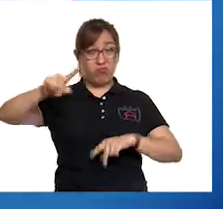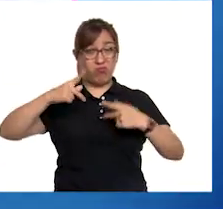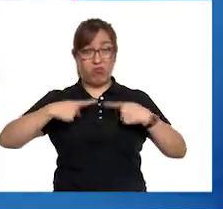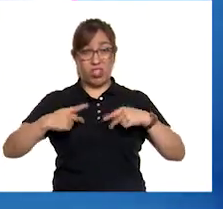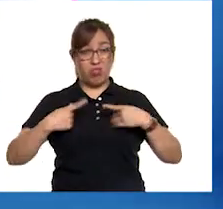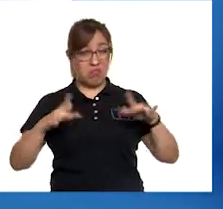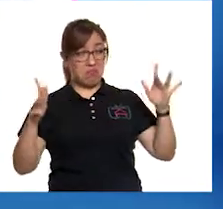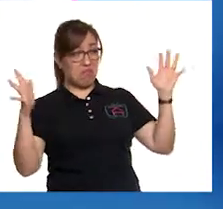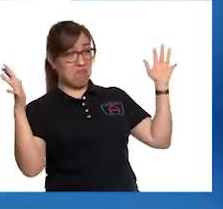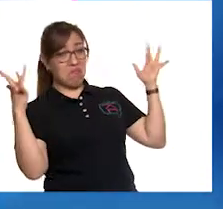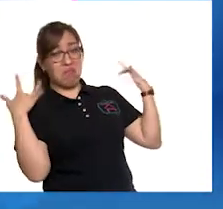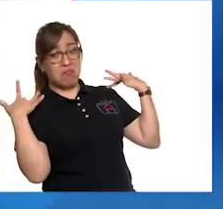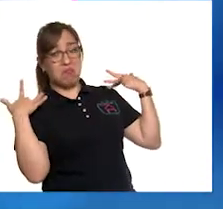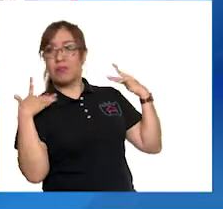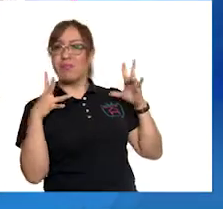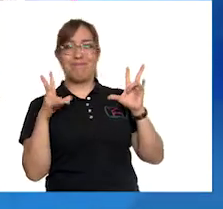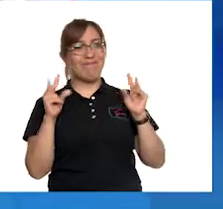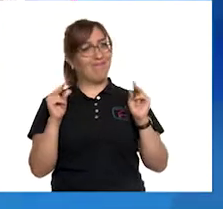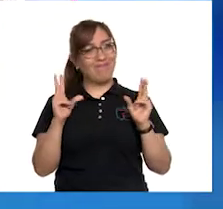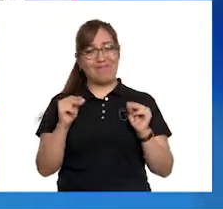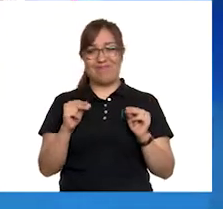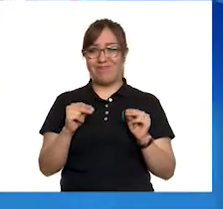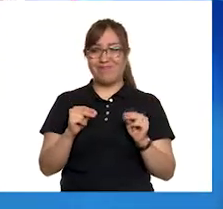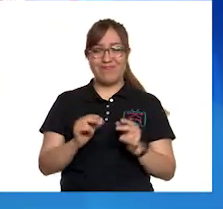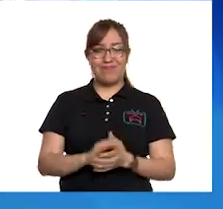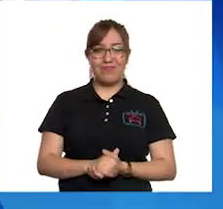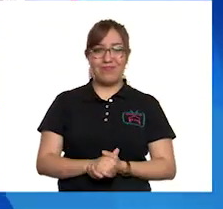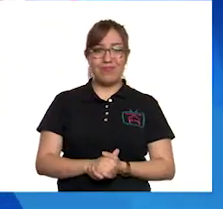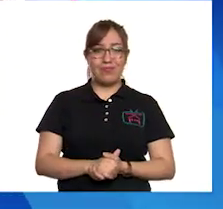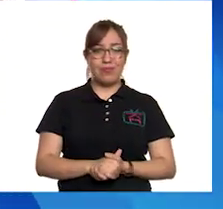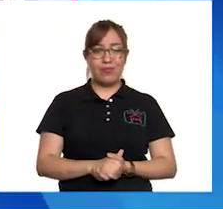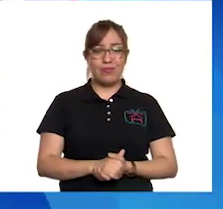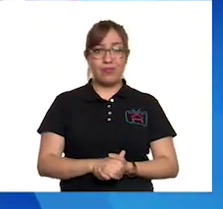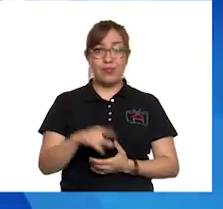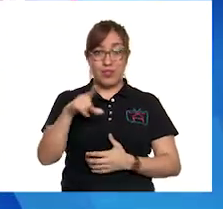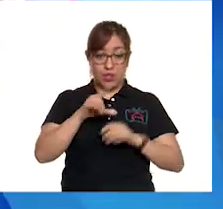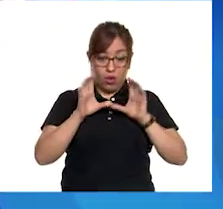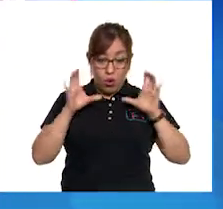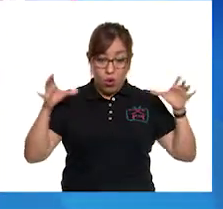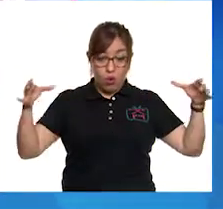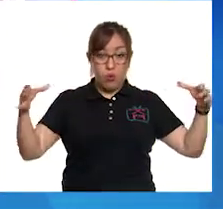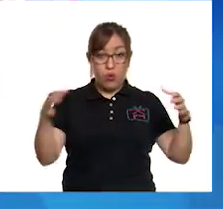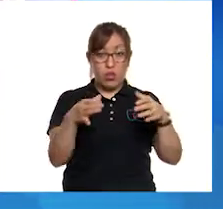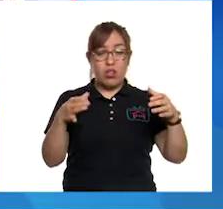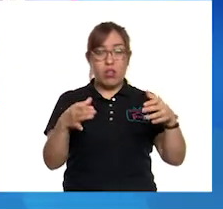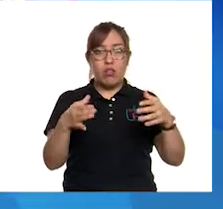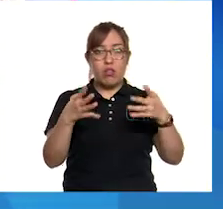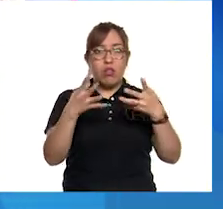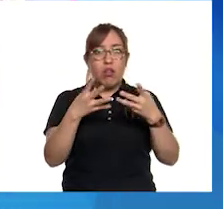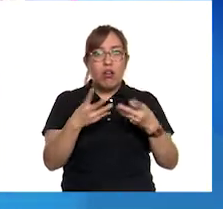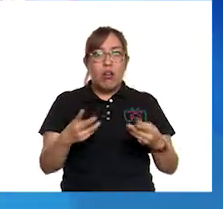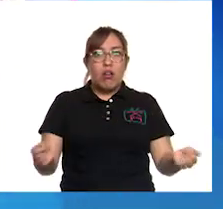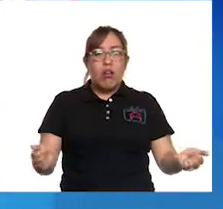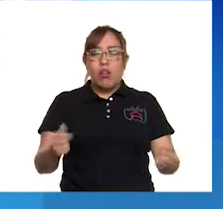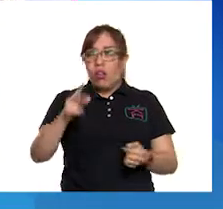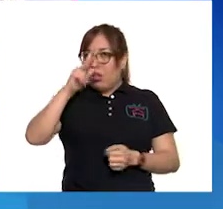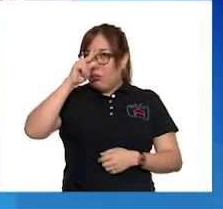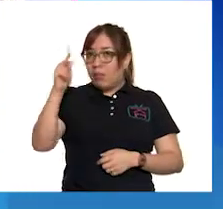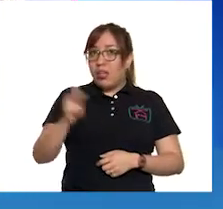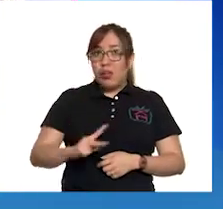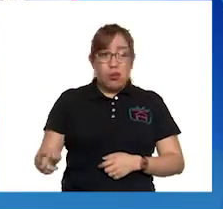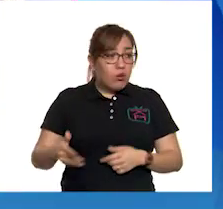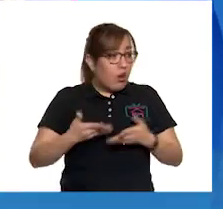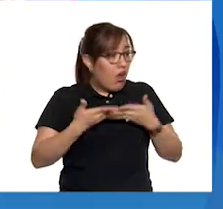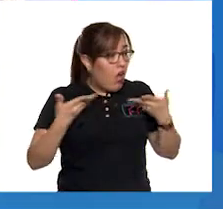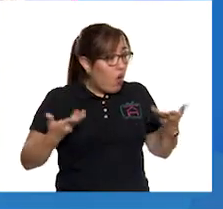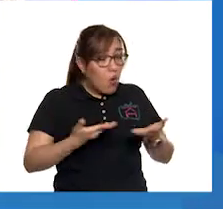un peso grande que cargar. Todos en la aldea quedaron desolados. En realidad no sabían qué